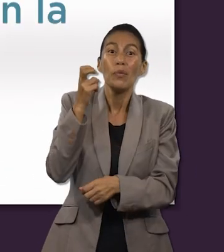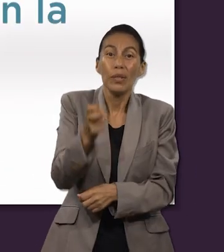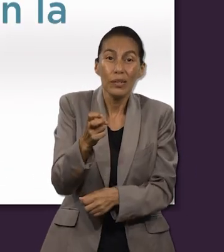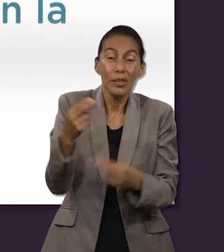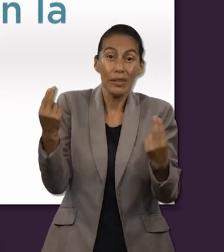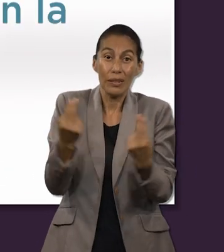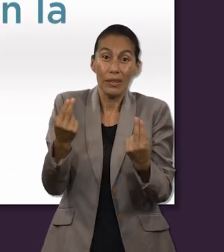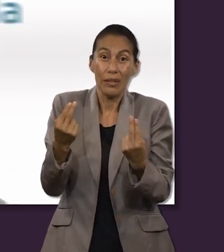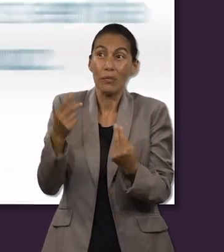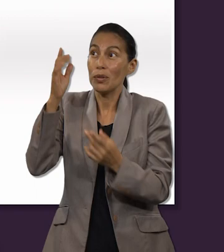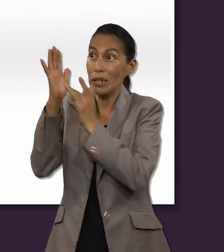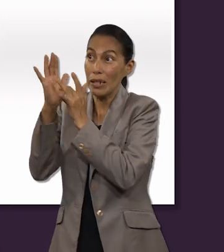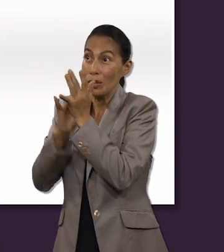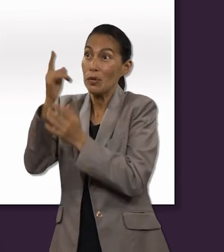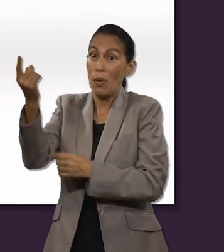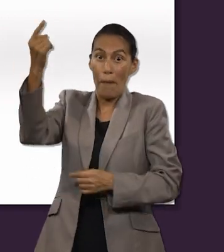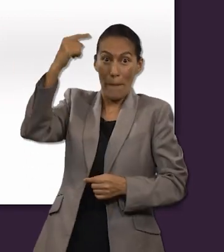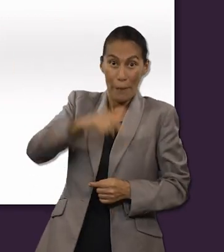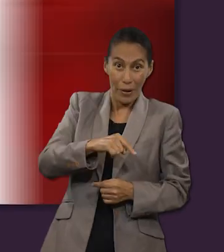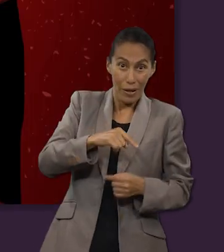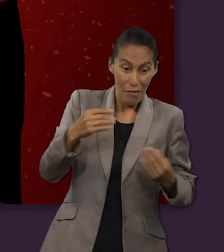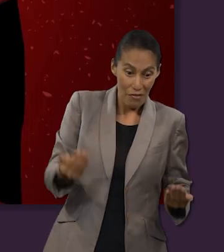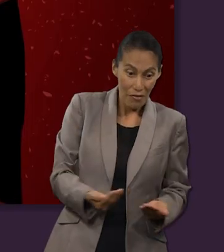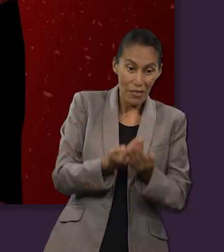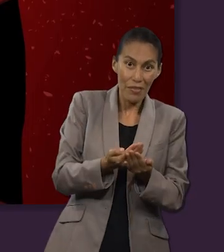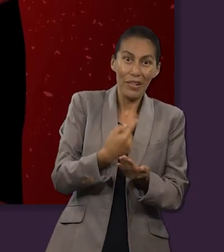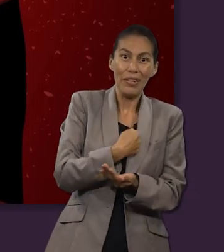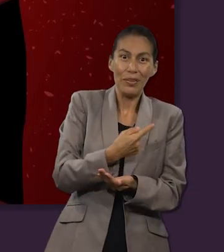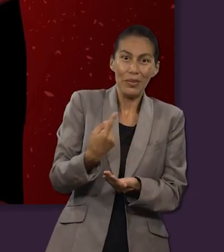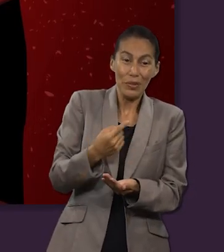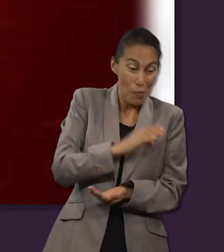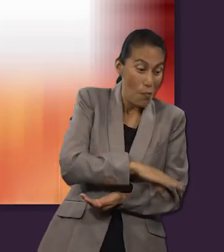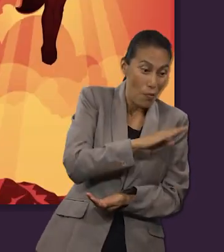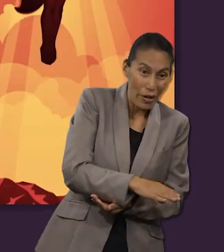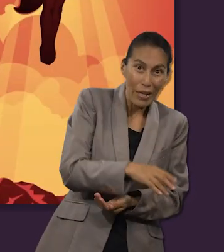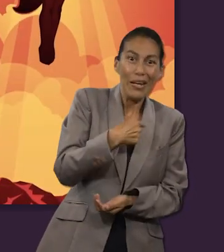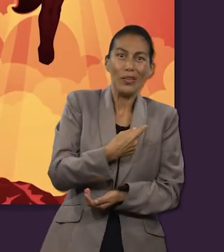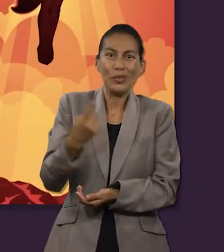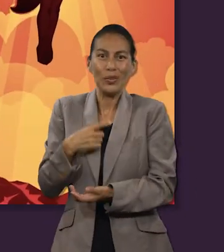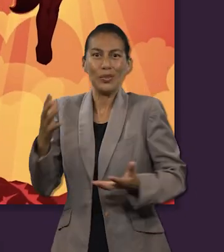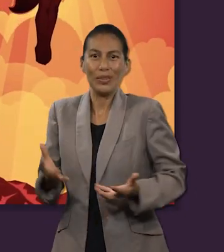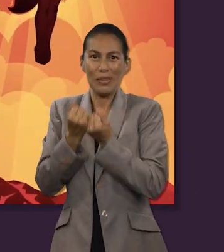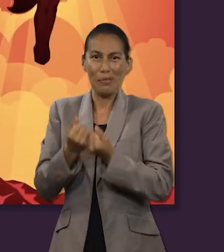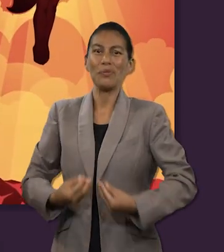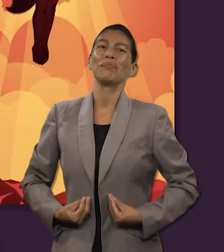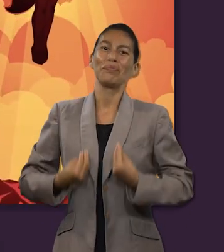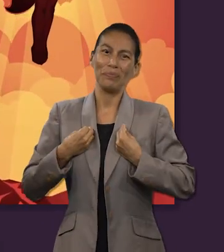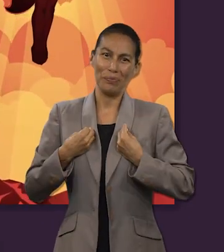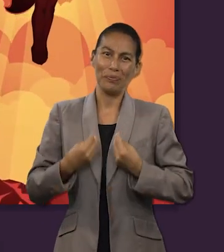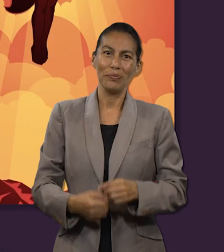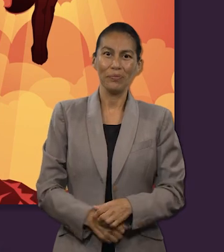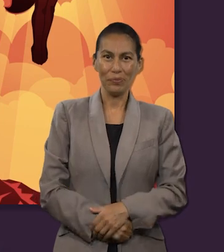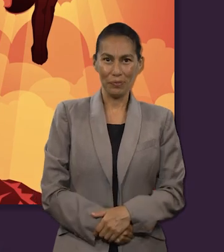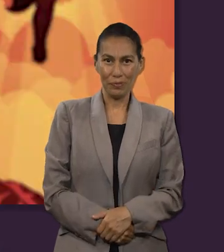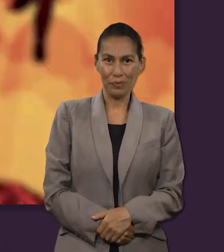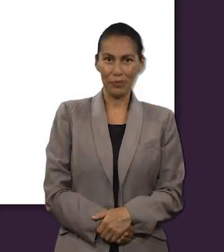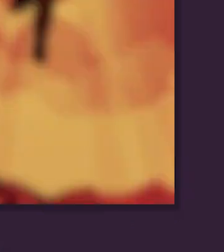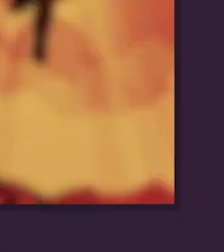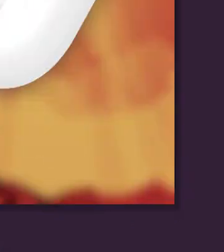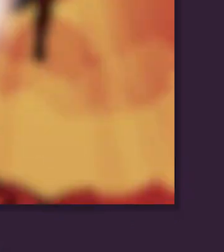Por lo tanto, necesitamos la muerte y la vida de Jesús para estar espiritualmente vivos.